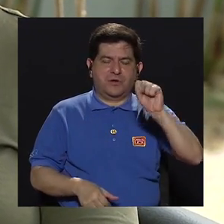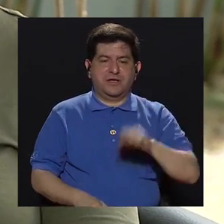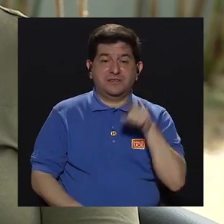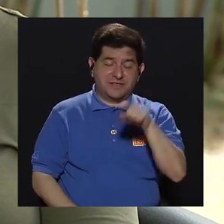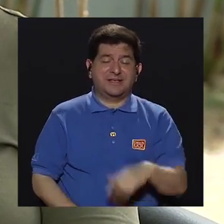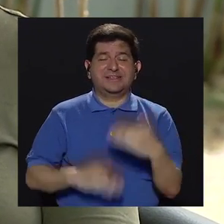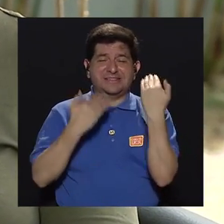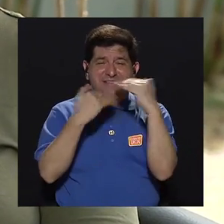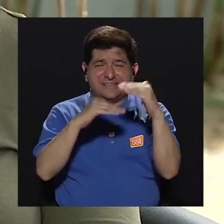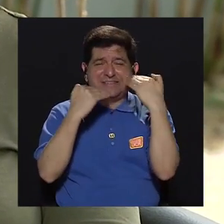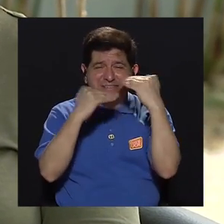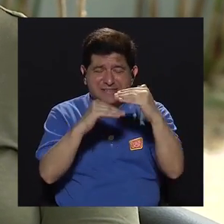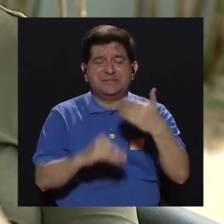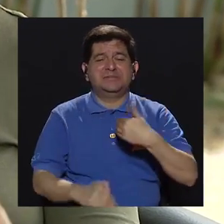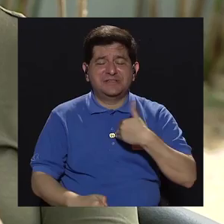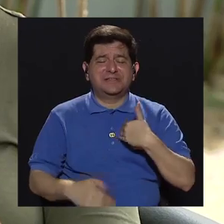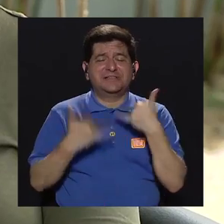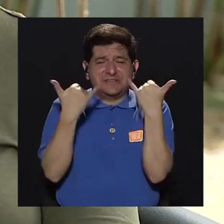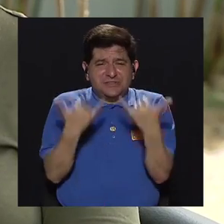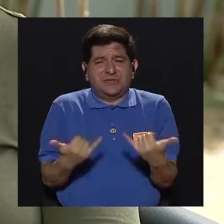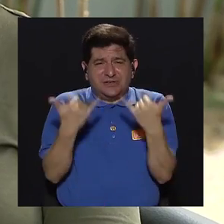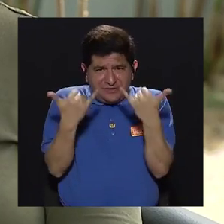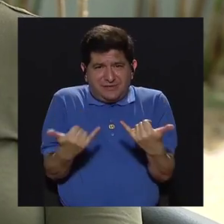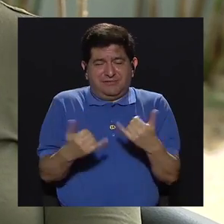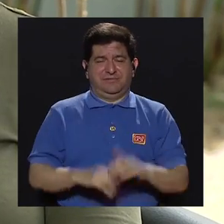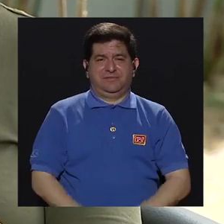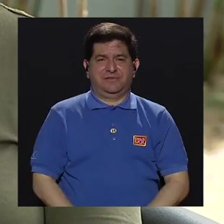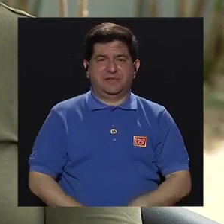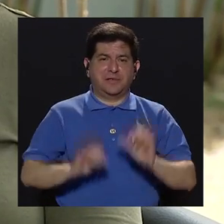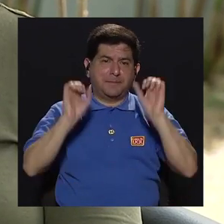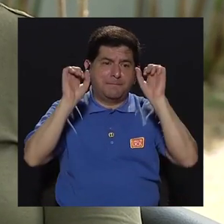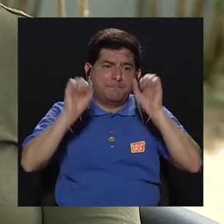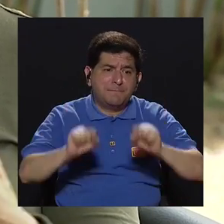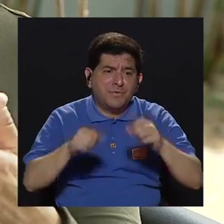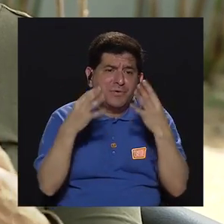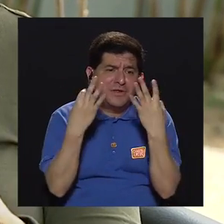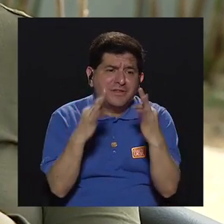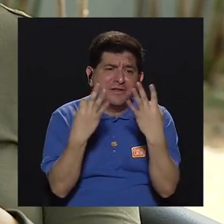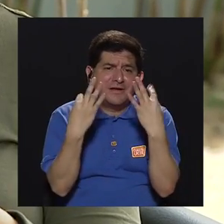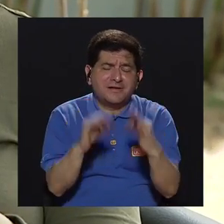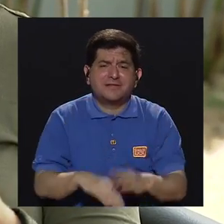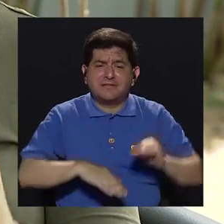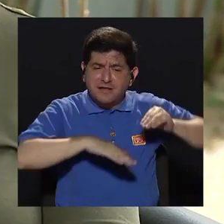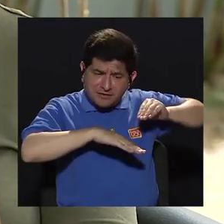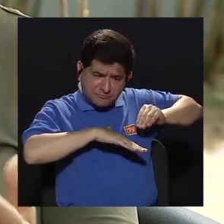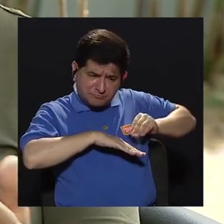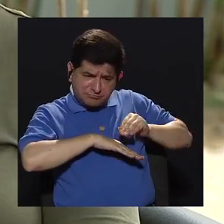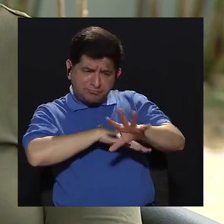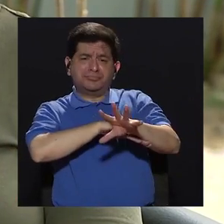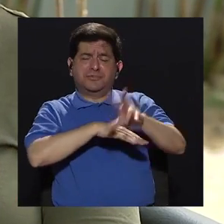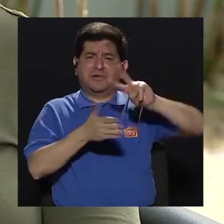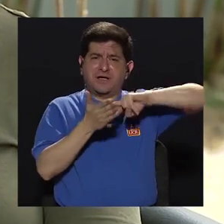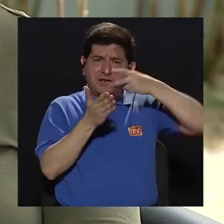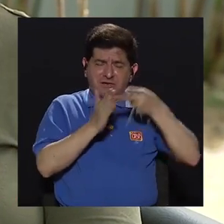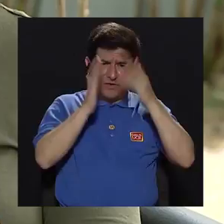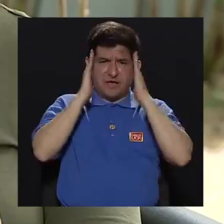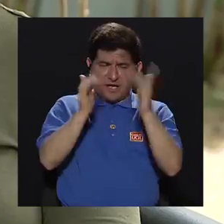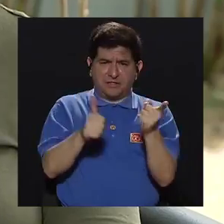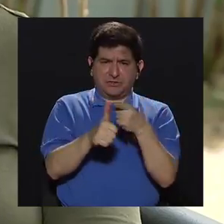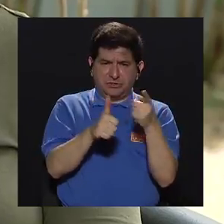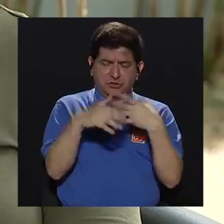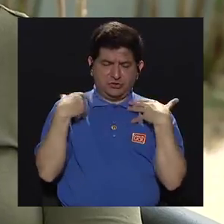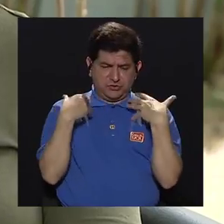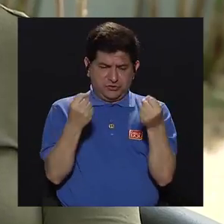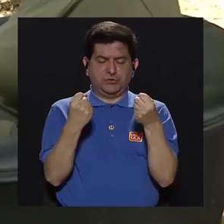limitación muy grande que se tiene actualmente para incidir más en lo que es la atención